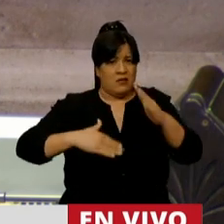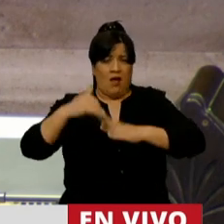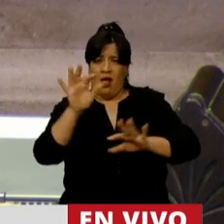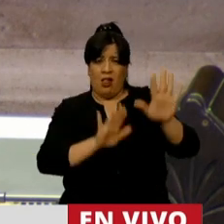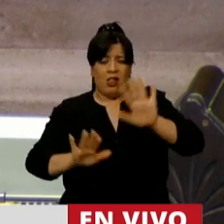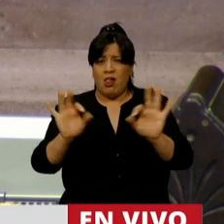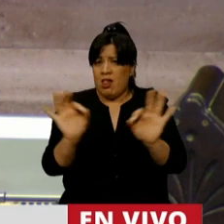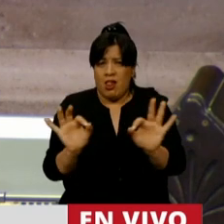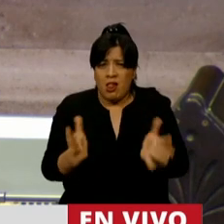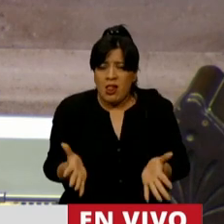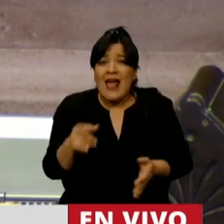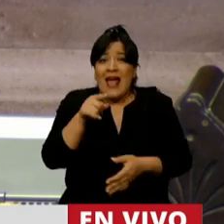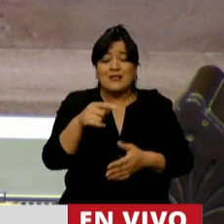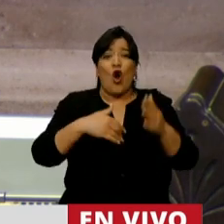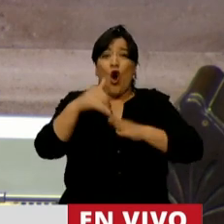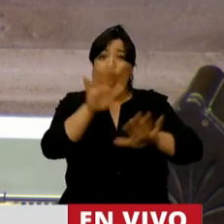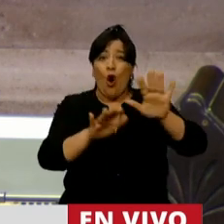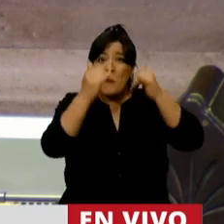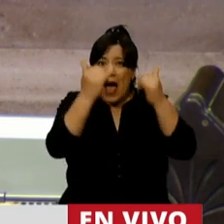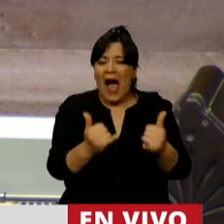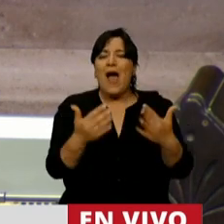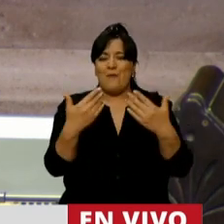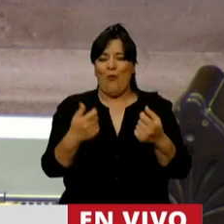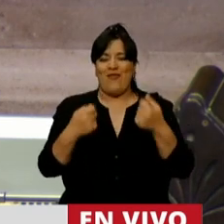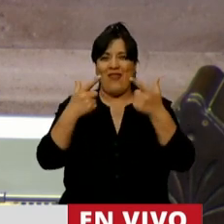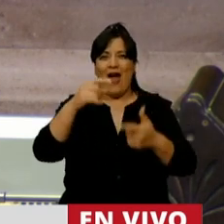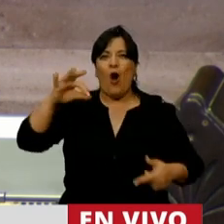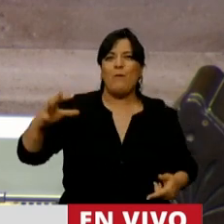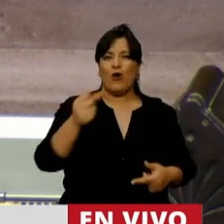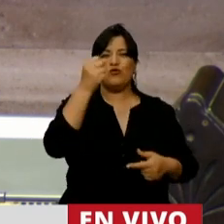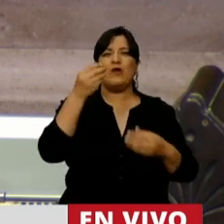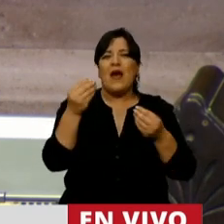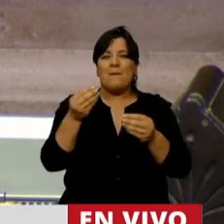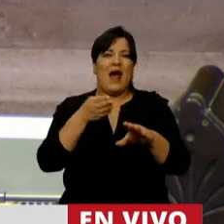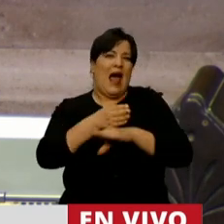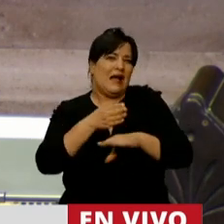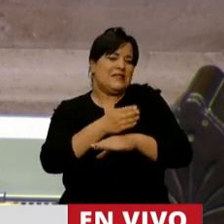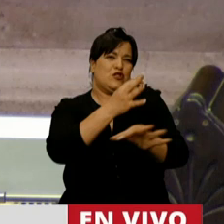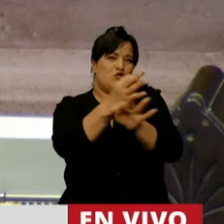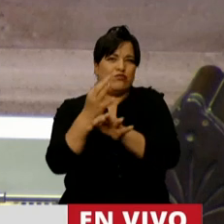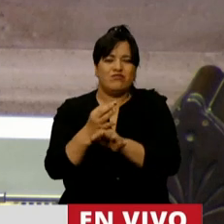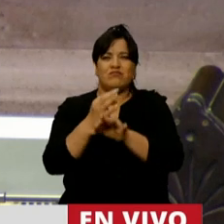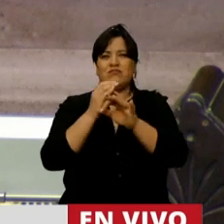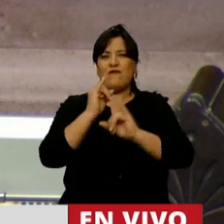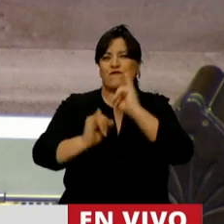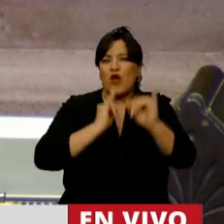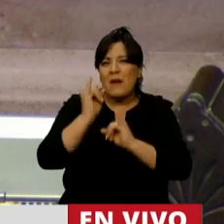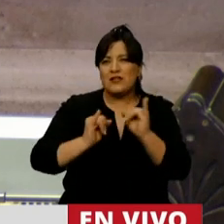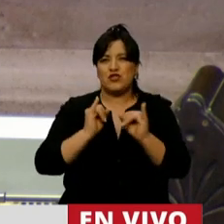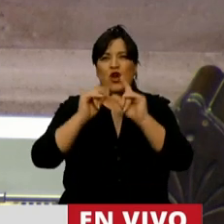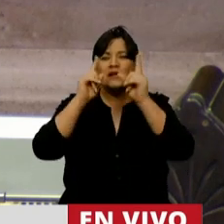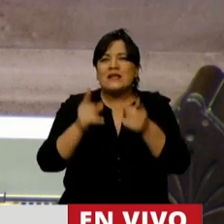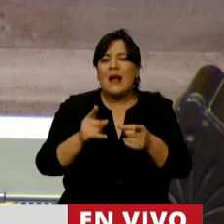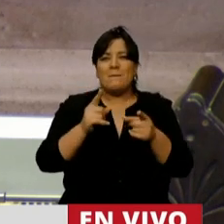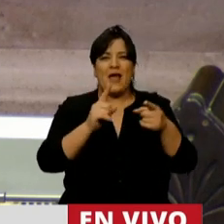significan oportunidades, que fortalecen el acceso a la educación, a la información y conectan